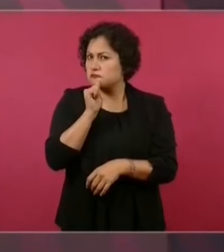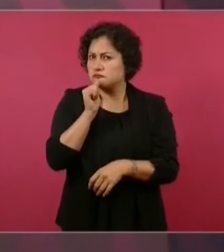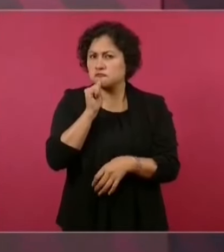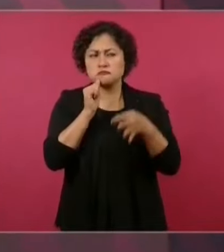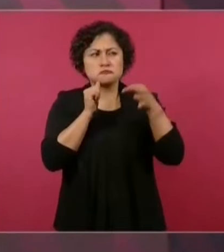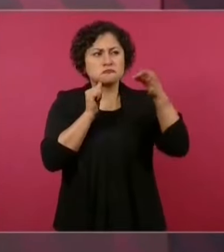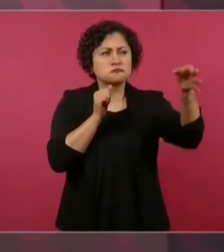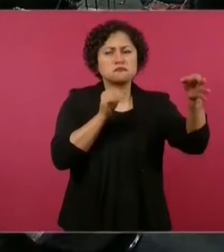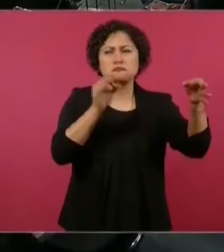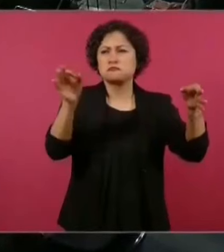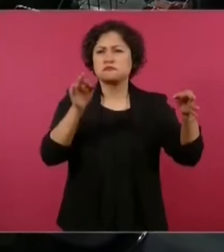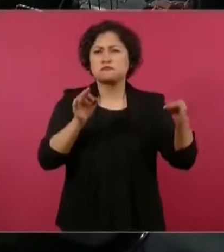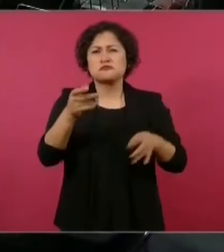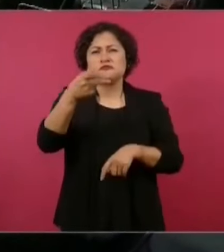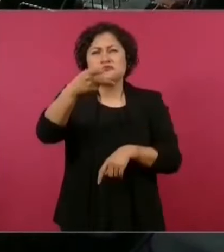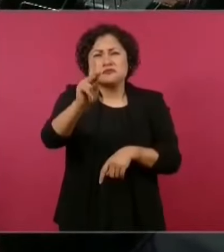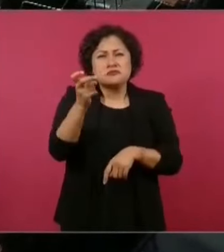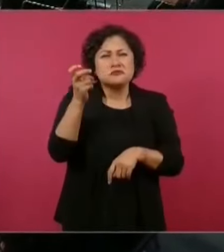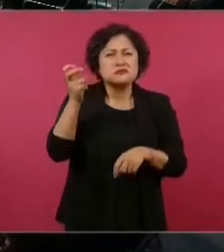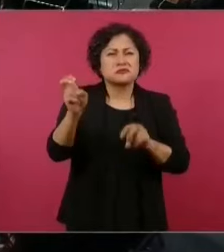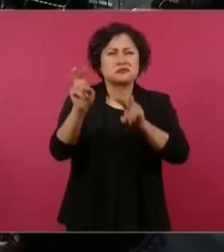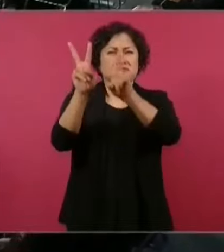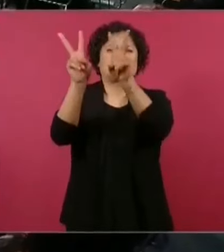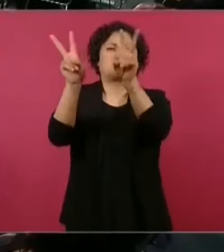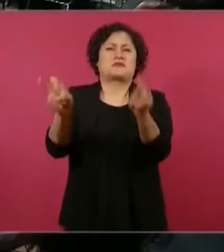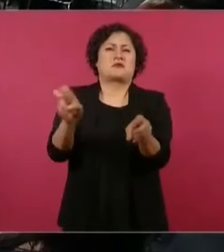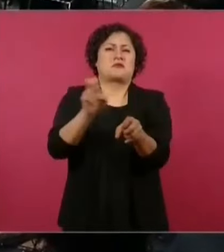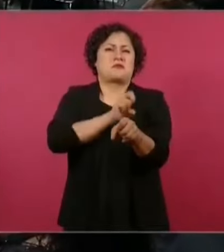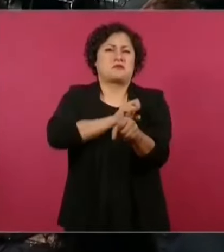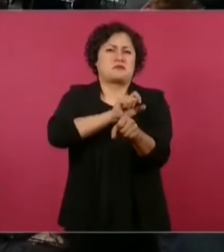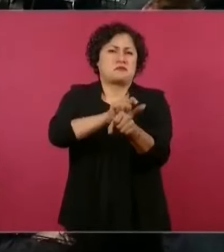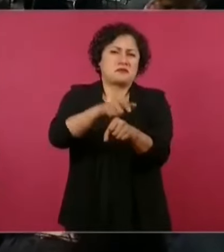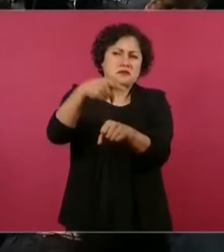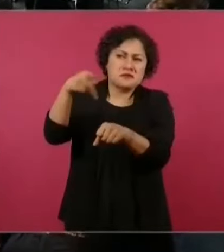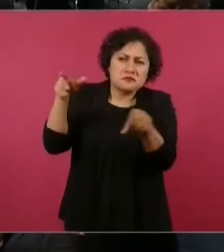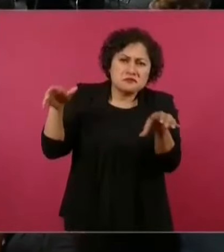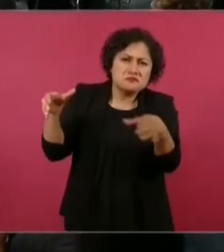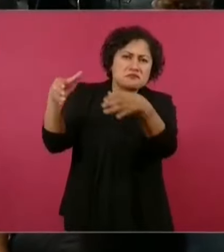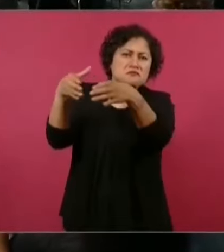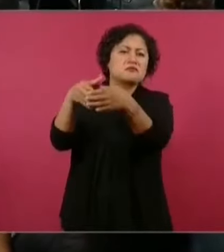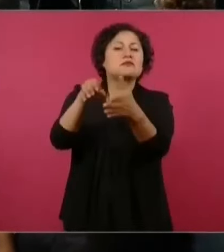predominio de bandas, enfrentamiento entre bandas,